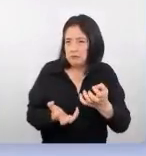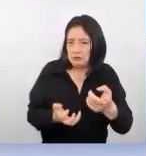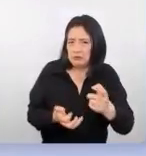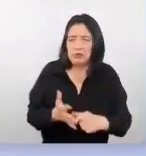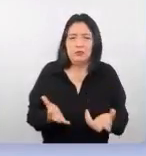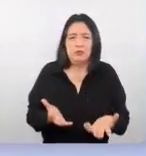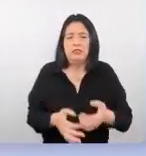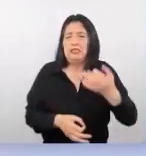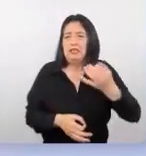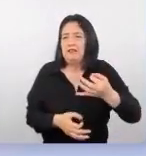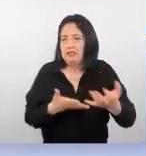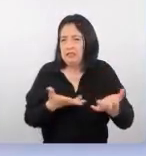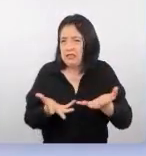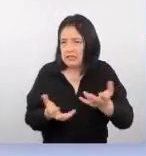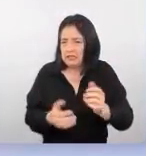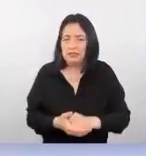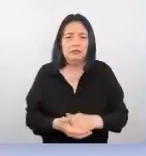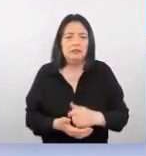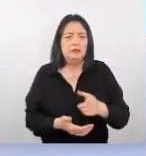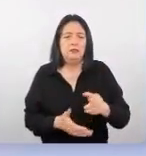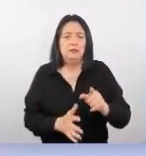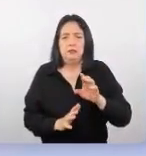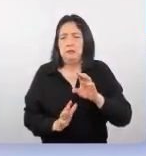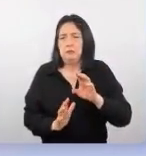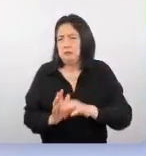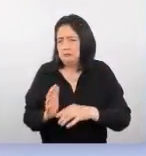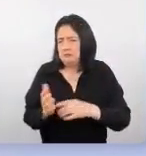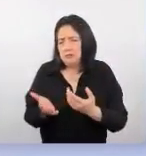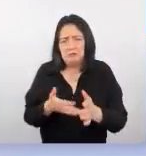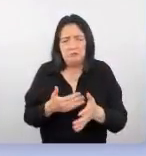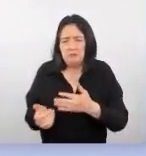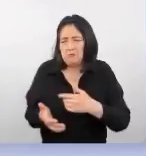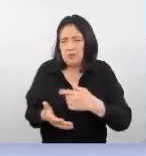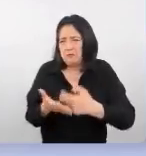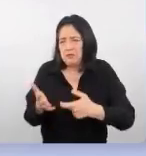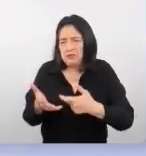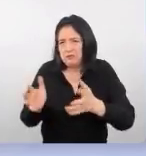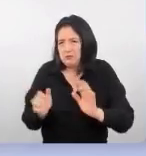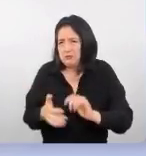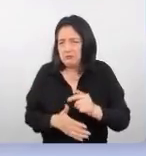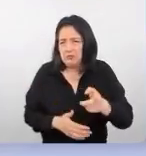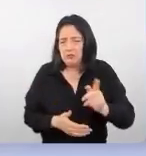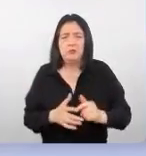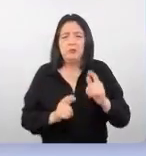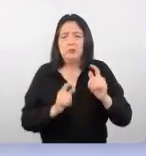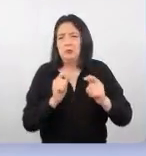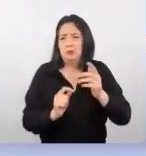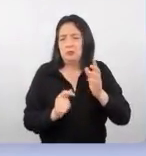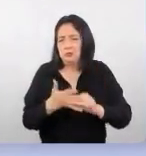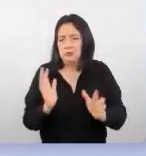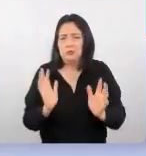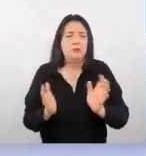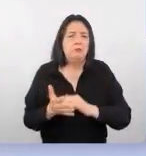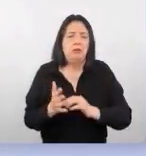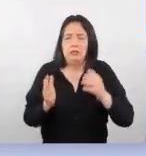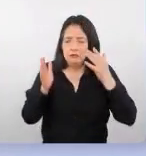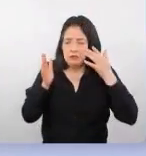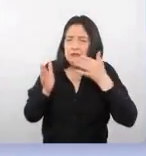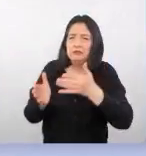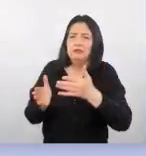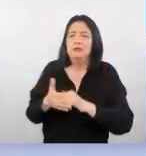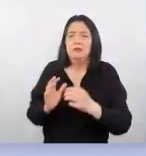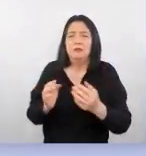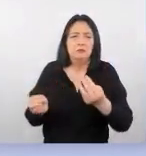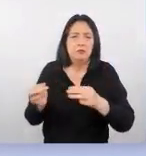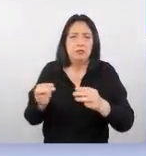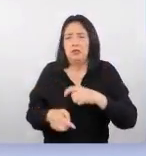servicios de calidad y son menos sensibles al precio. Entonces, es un turista que probablemente esté mucho más orientado a un